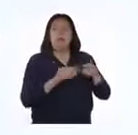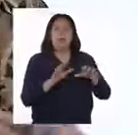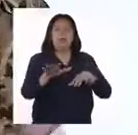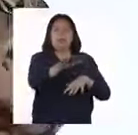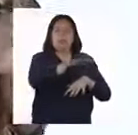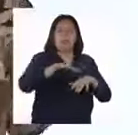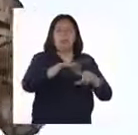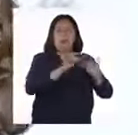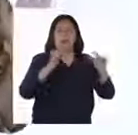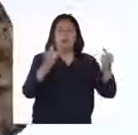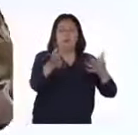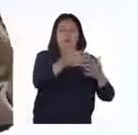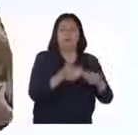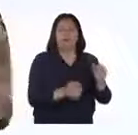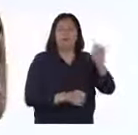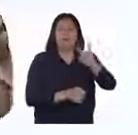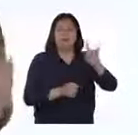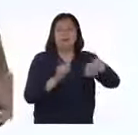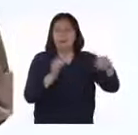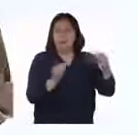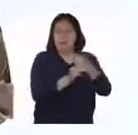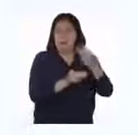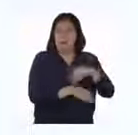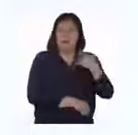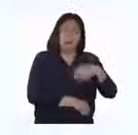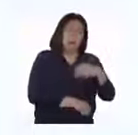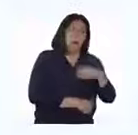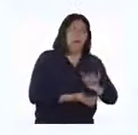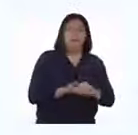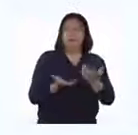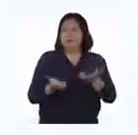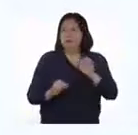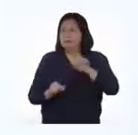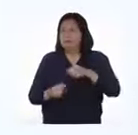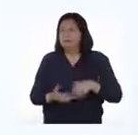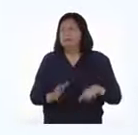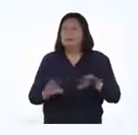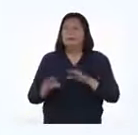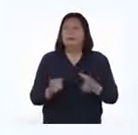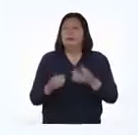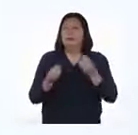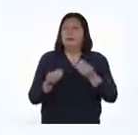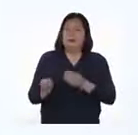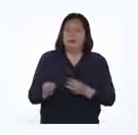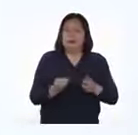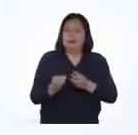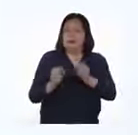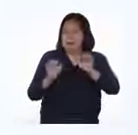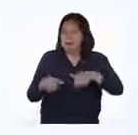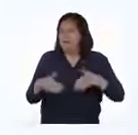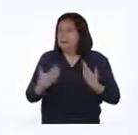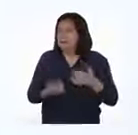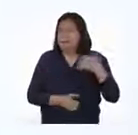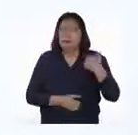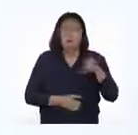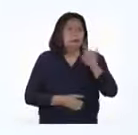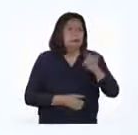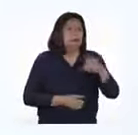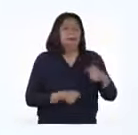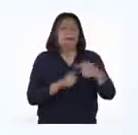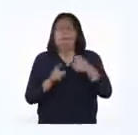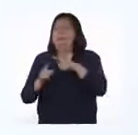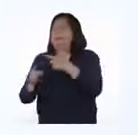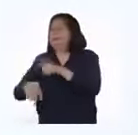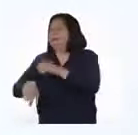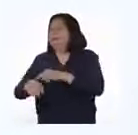en una población usando la matemática. Increíble. Lo hicimos primero a través de una estrategia que podemos usar en muchos momentos de